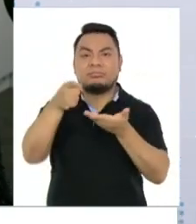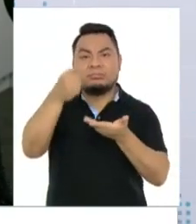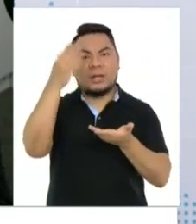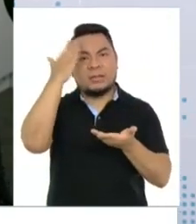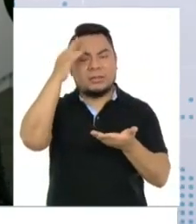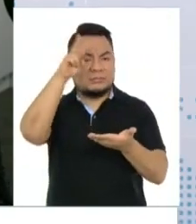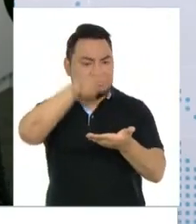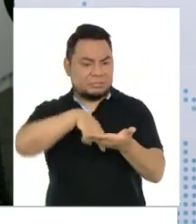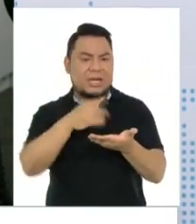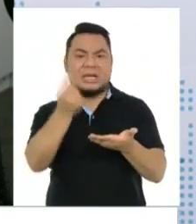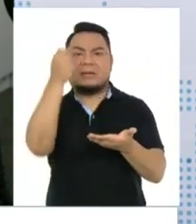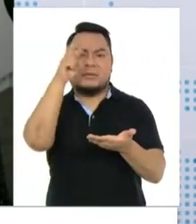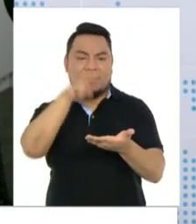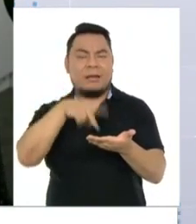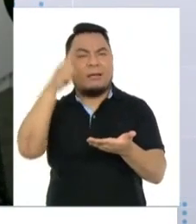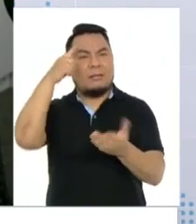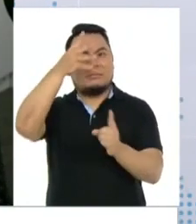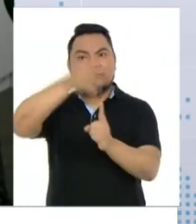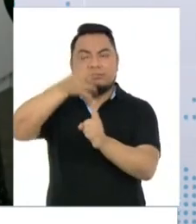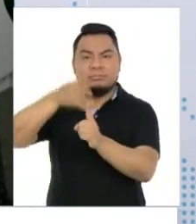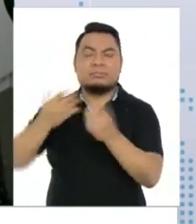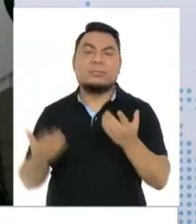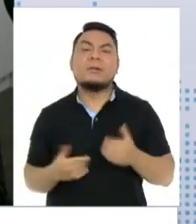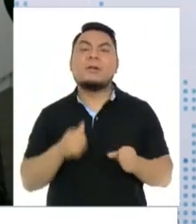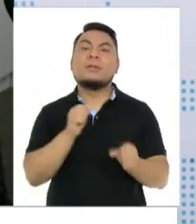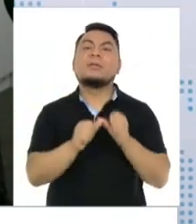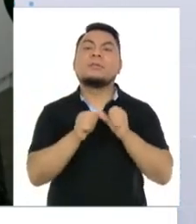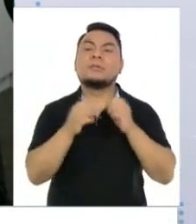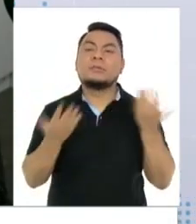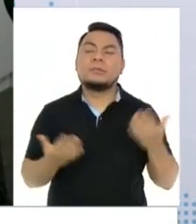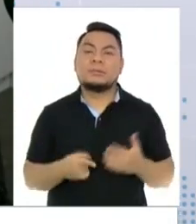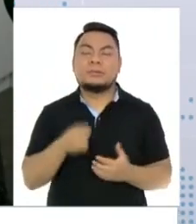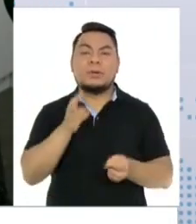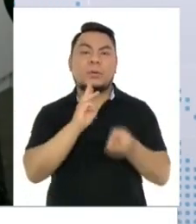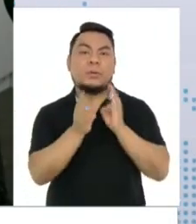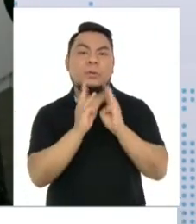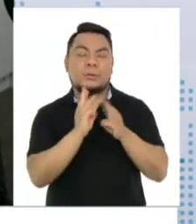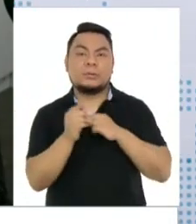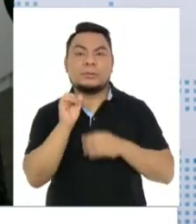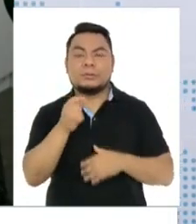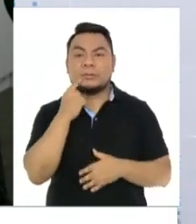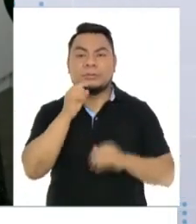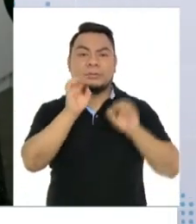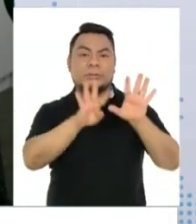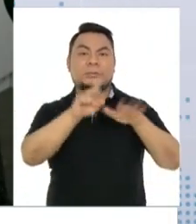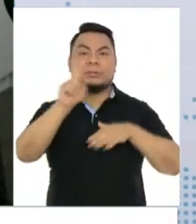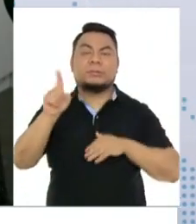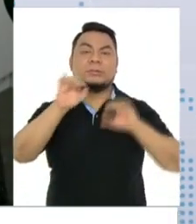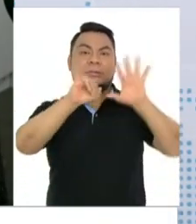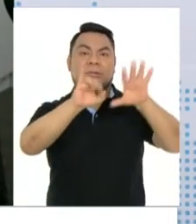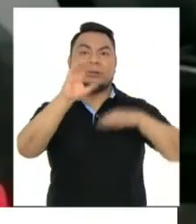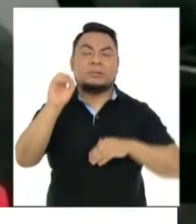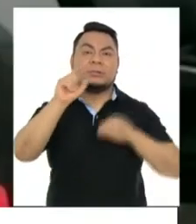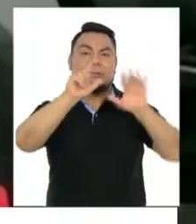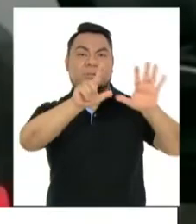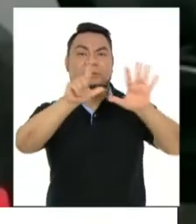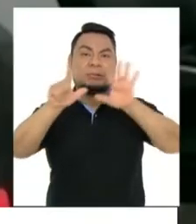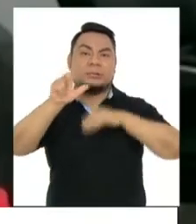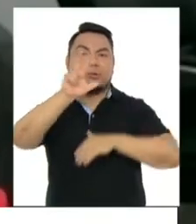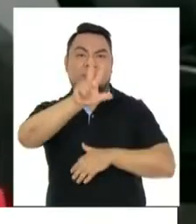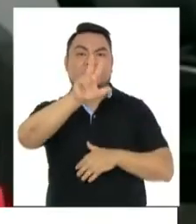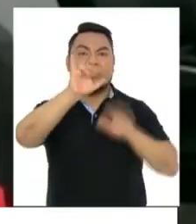inmediata y el número es el del WhatsApp, 91-6077